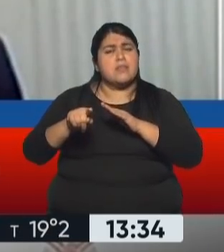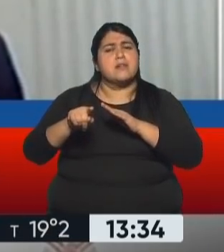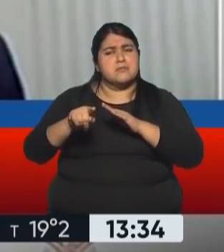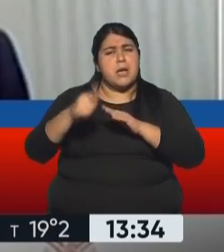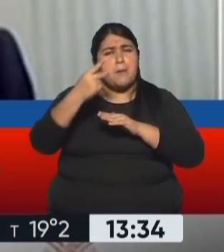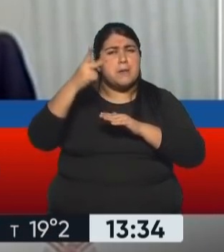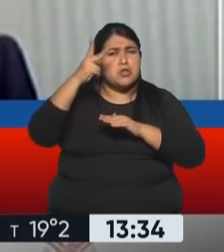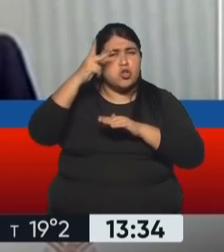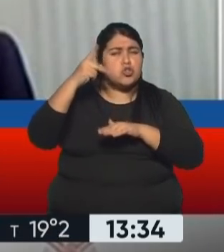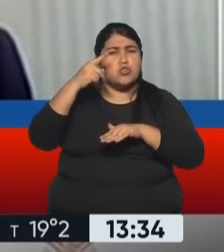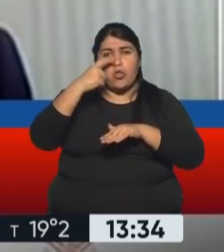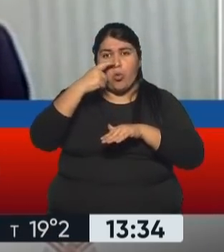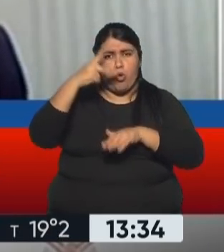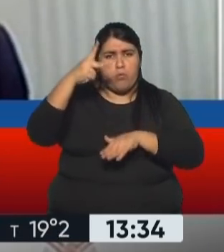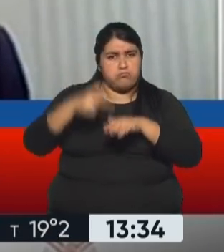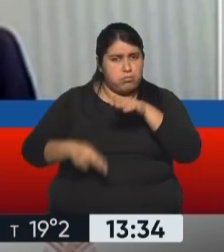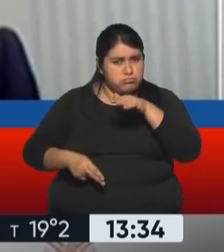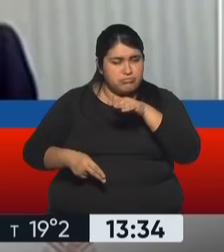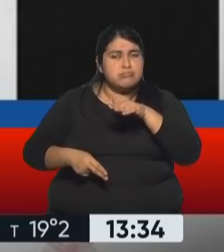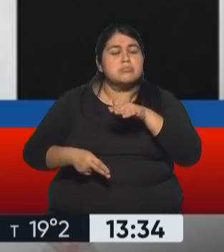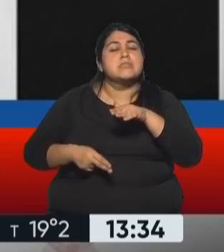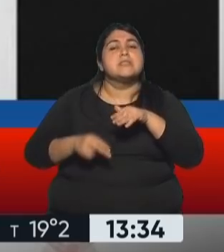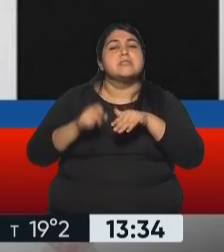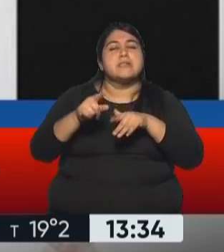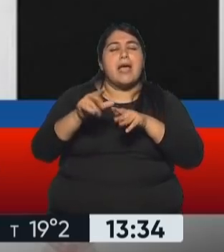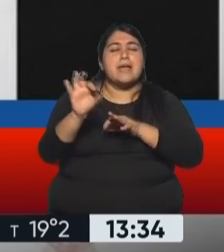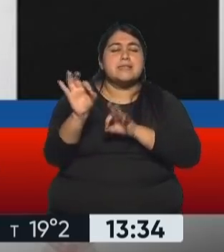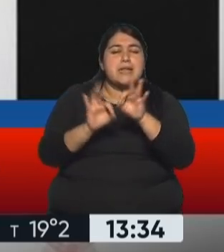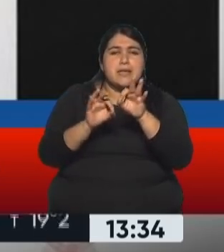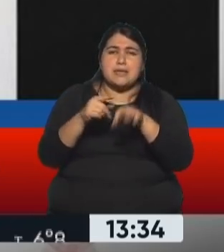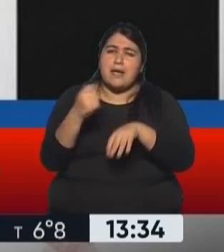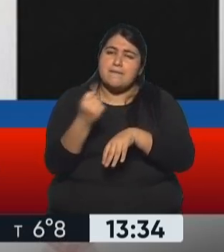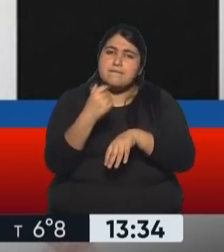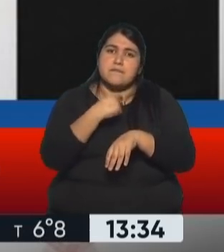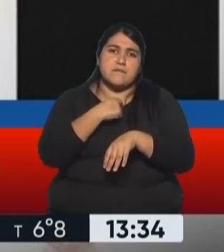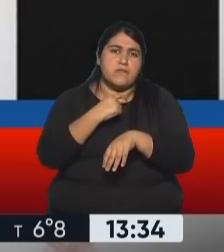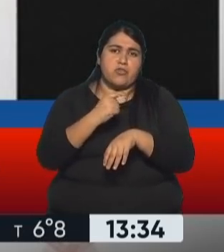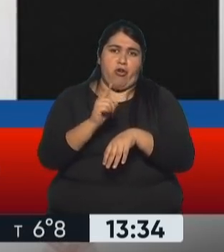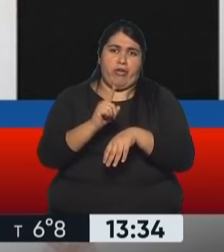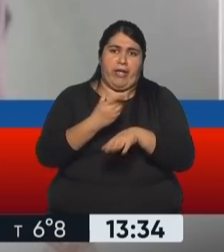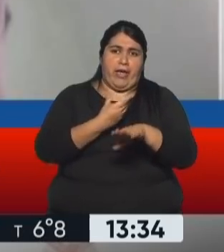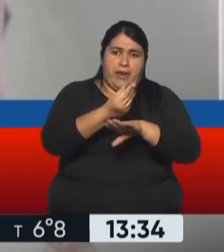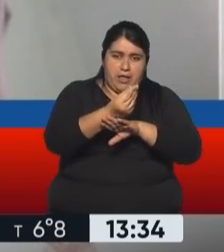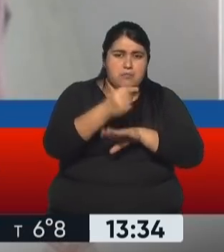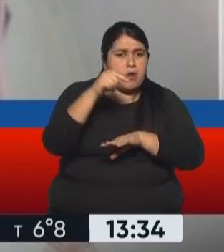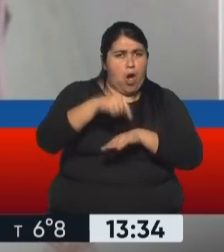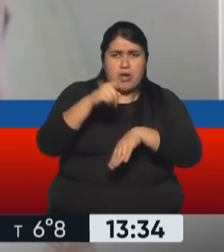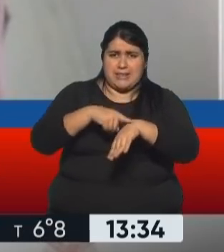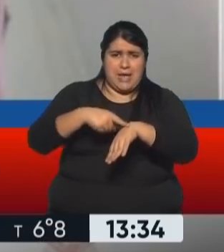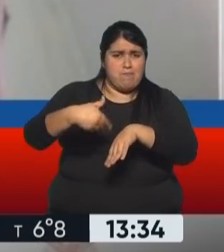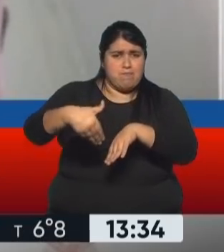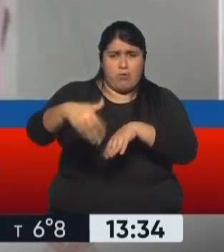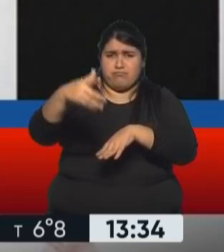28 de julio para hacerlo, y la estrategia de Fuerza Popular para evitarlo no ha dado resultado y está a punto de agotarse.